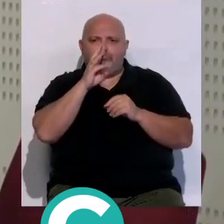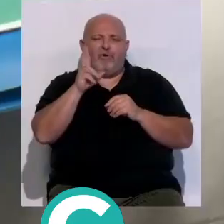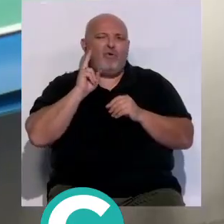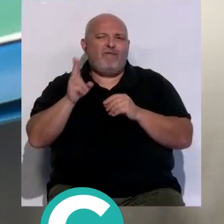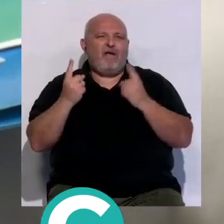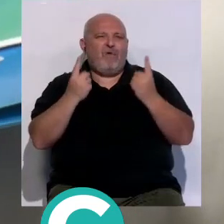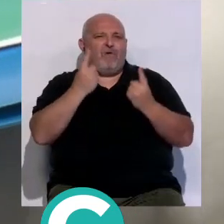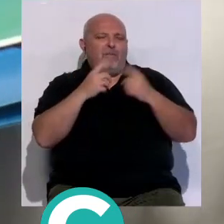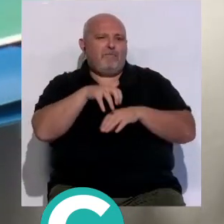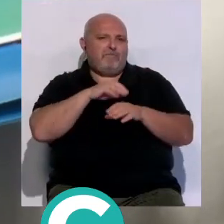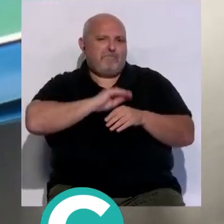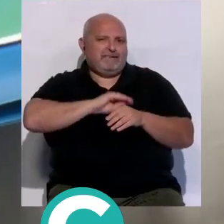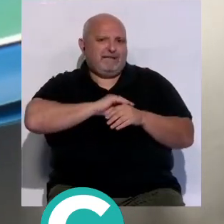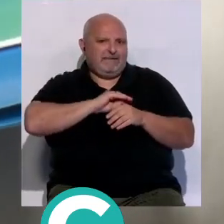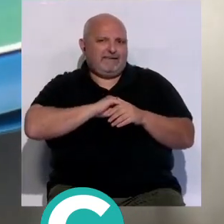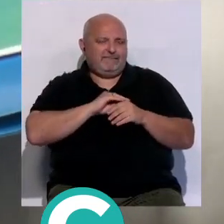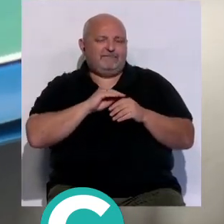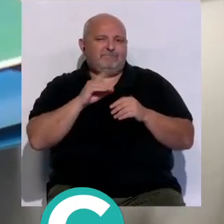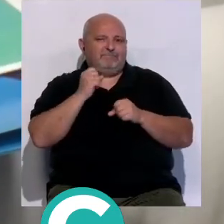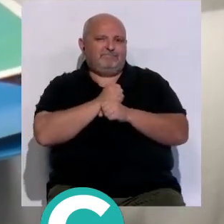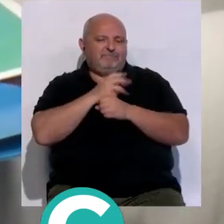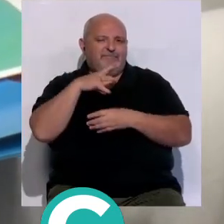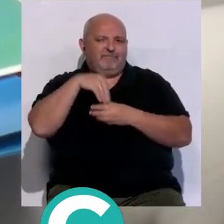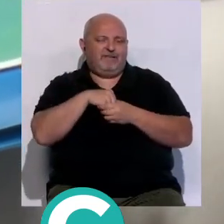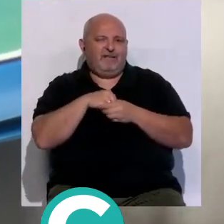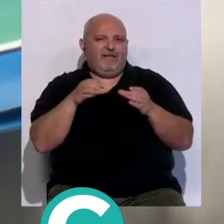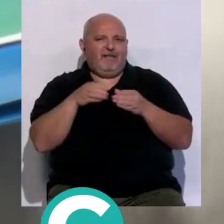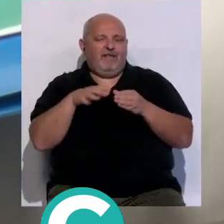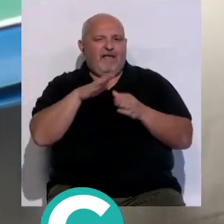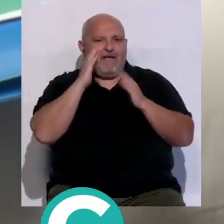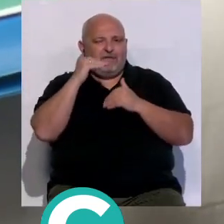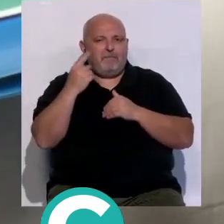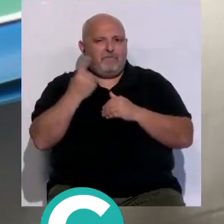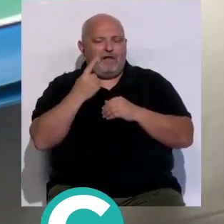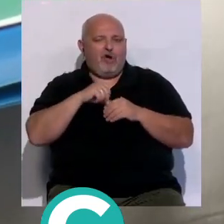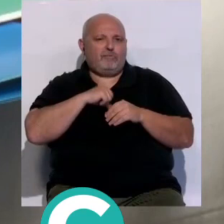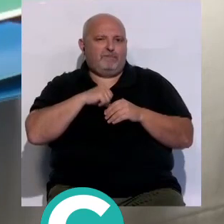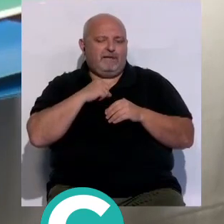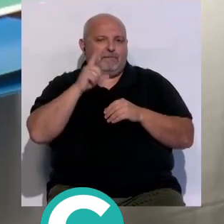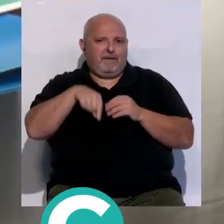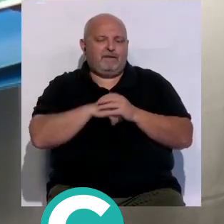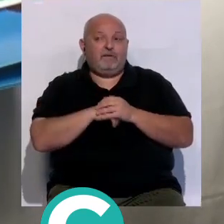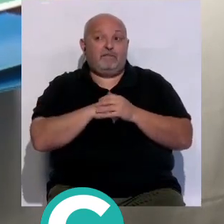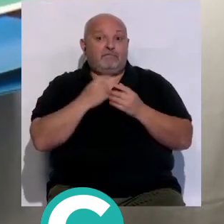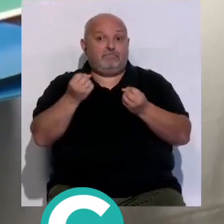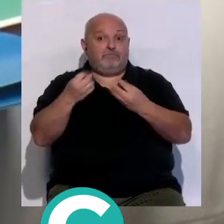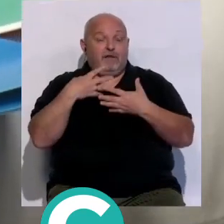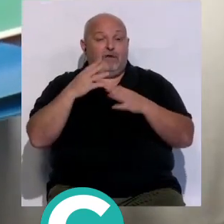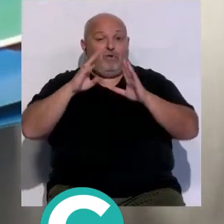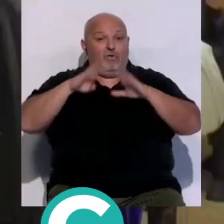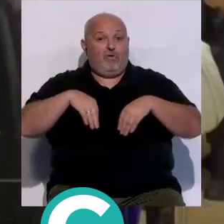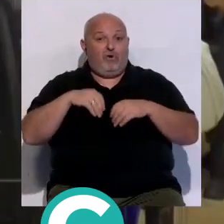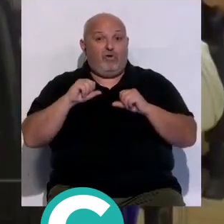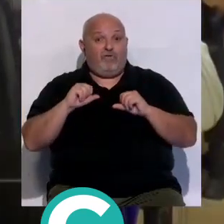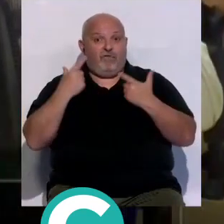la jubilación de un gran número de estas sanitarias en las plantillas de la atención primaria y los hospitales según los registros